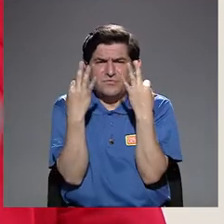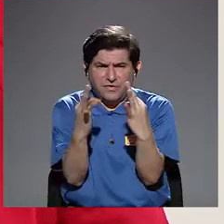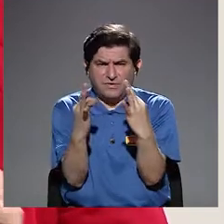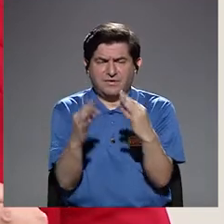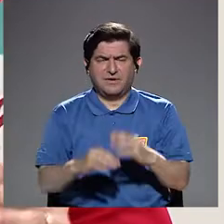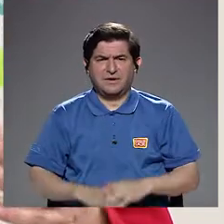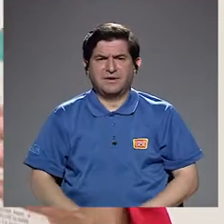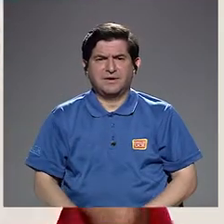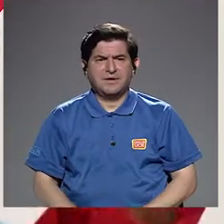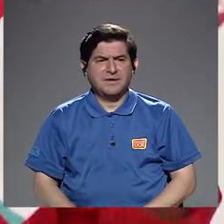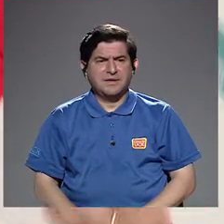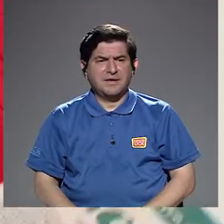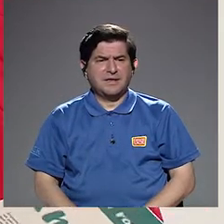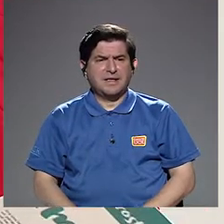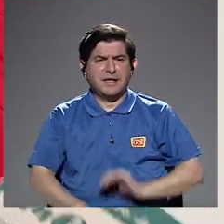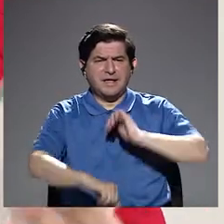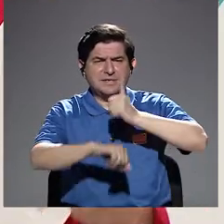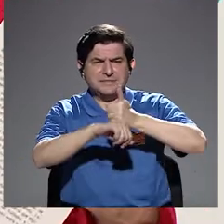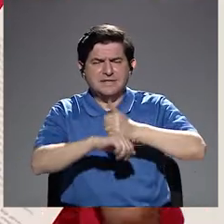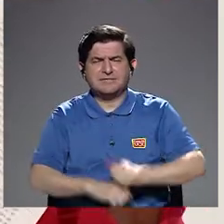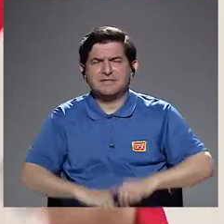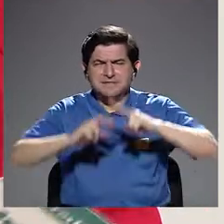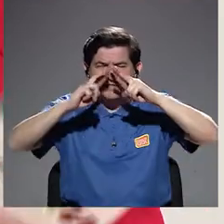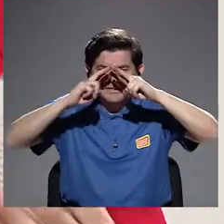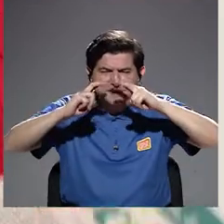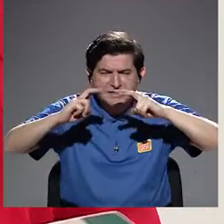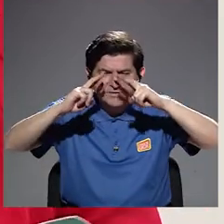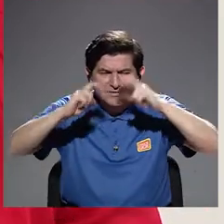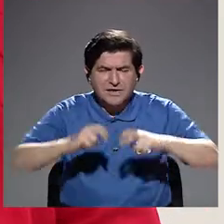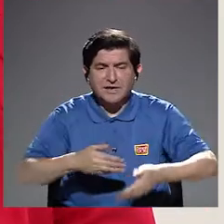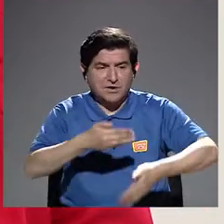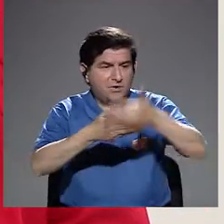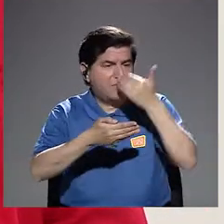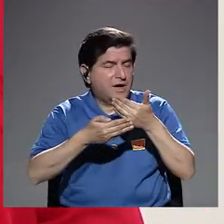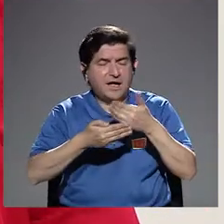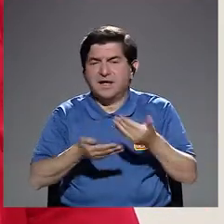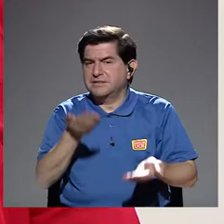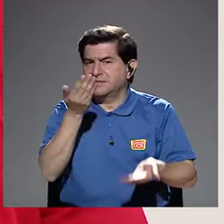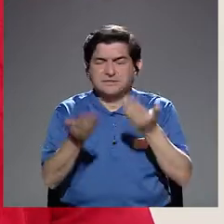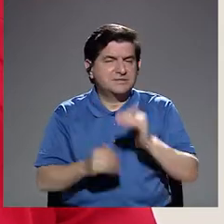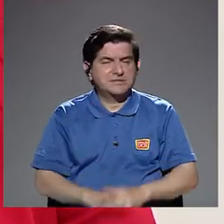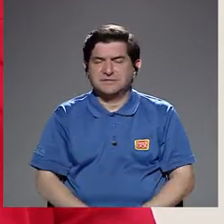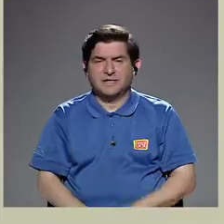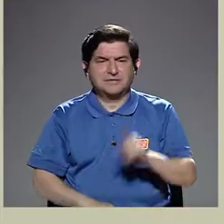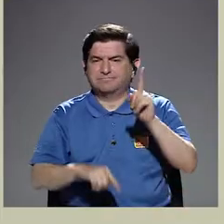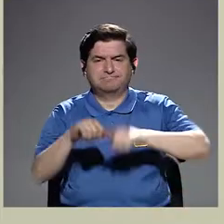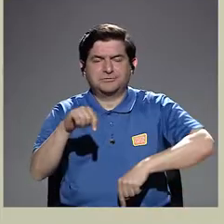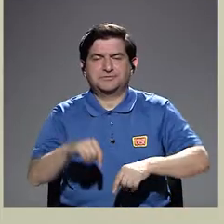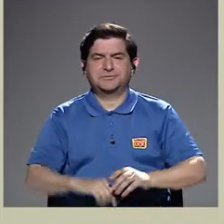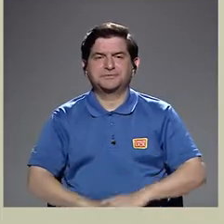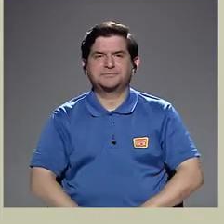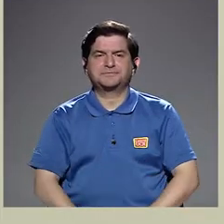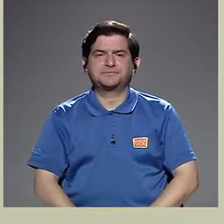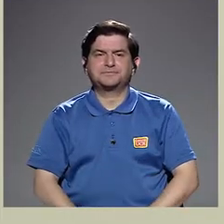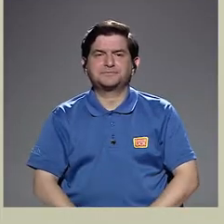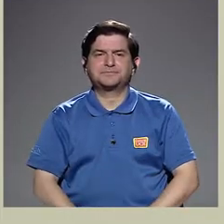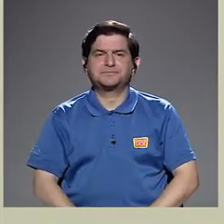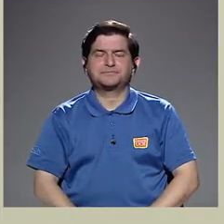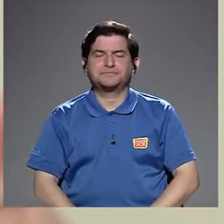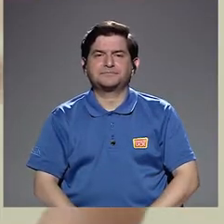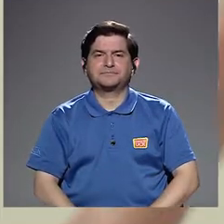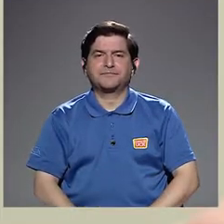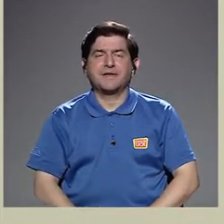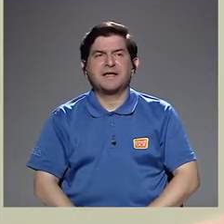poner unos lentes para poder ver lo no visto anteriormente. Y, a ver, si bien